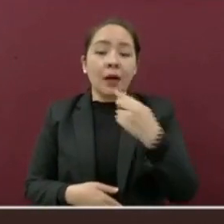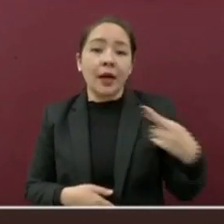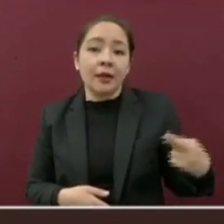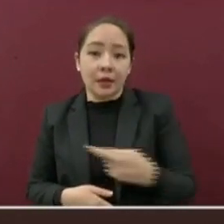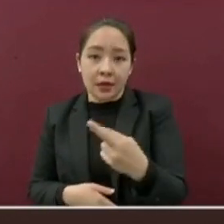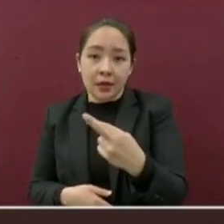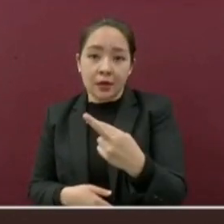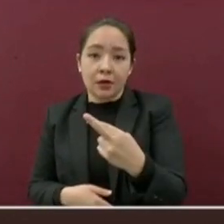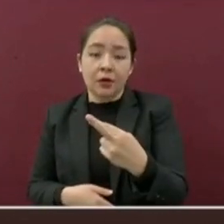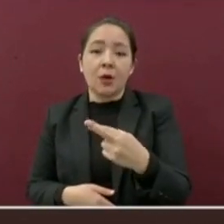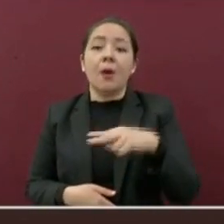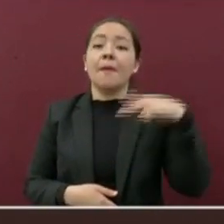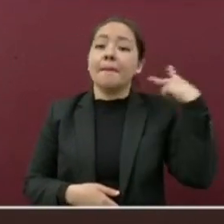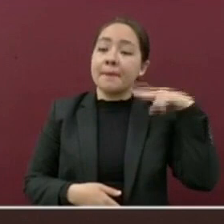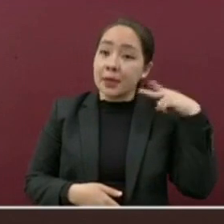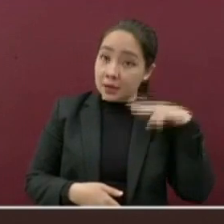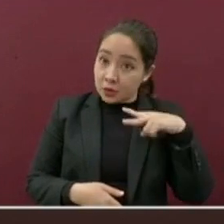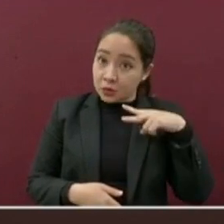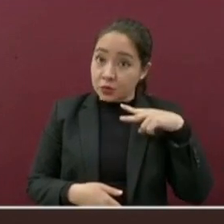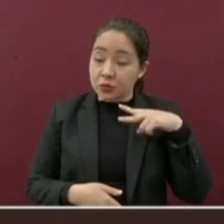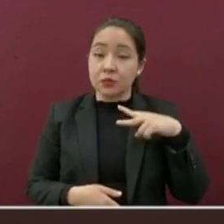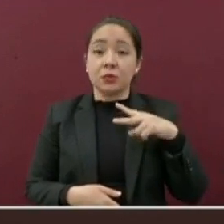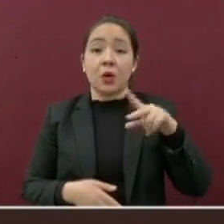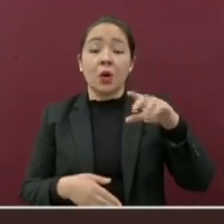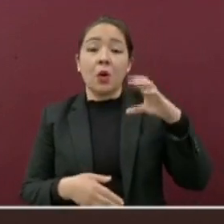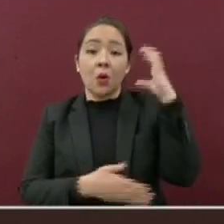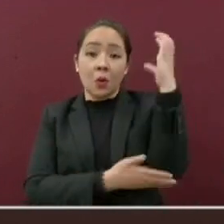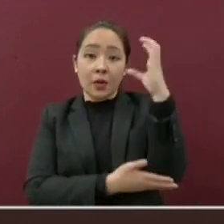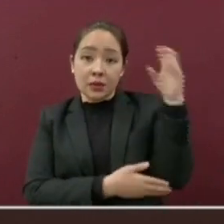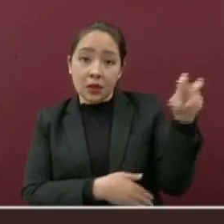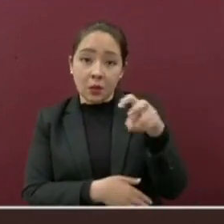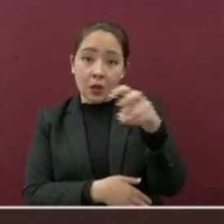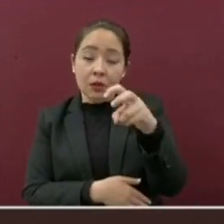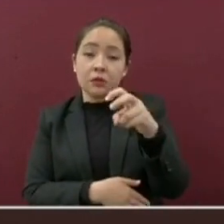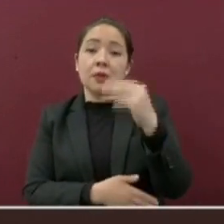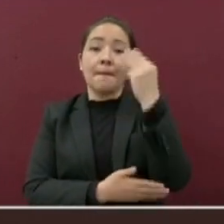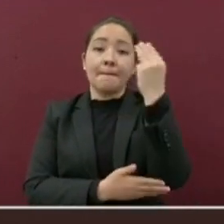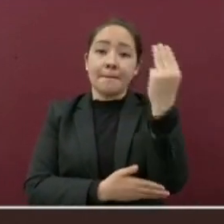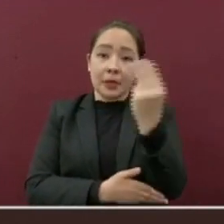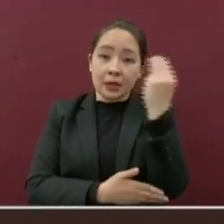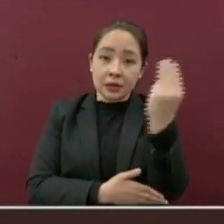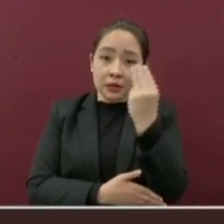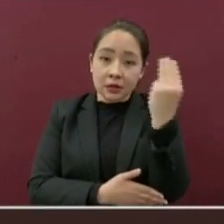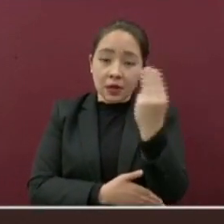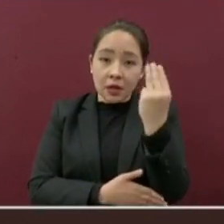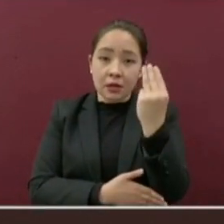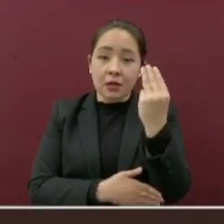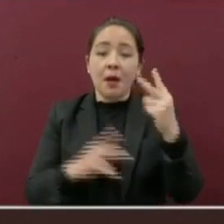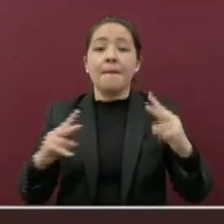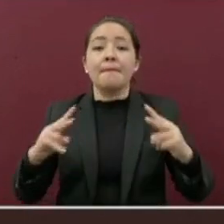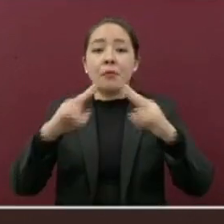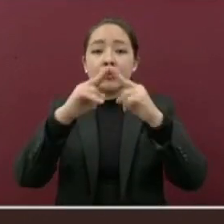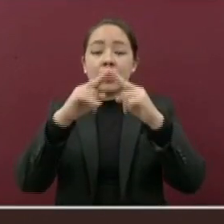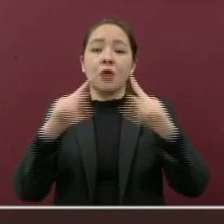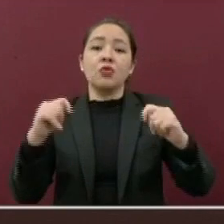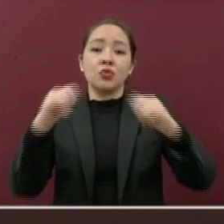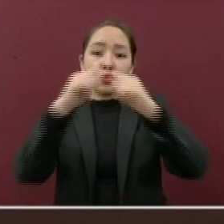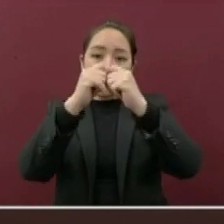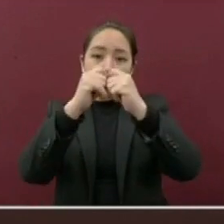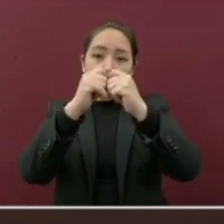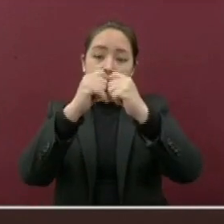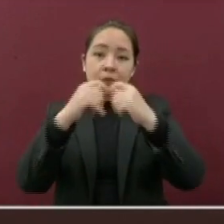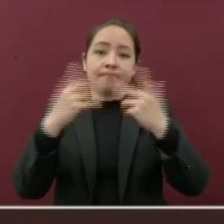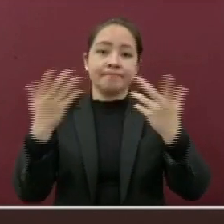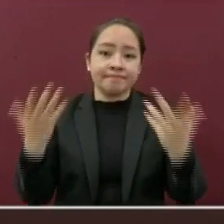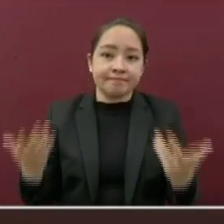Veracruz, Coatzacoalcos, Minatitlán, Poza Rica y Tuxpan. Y en